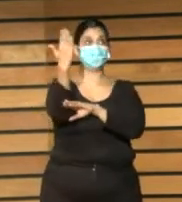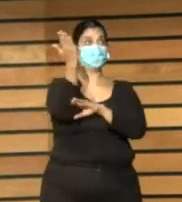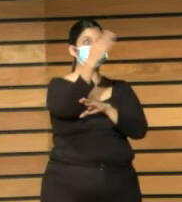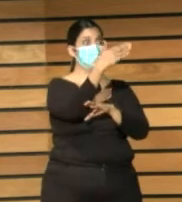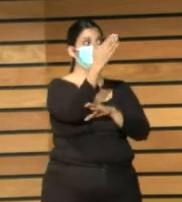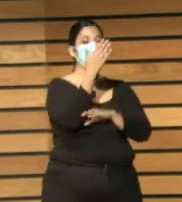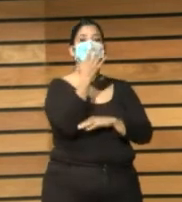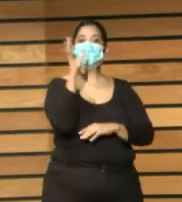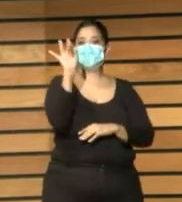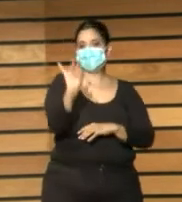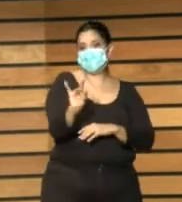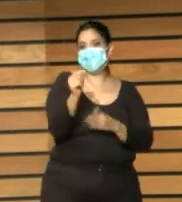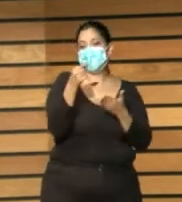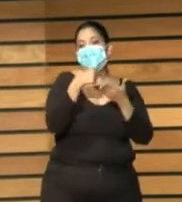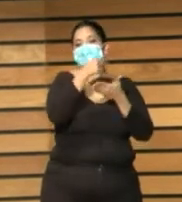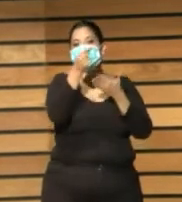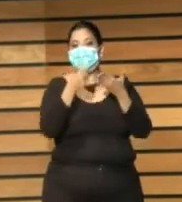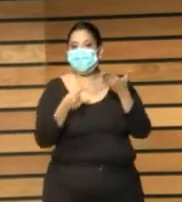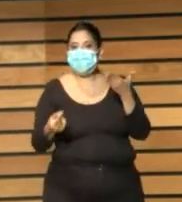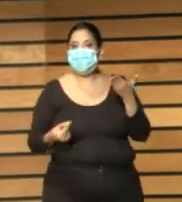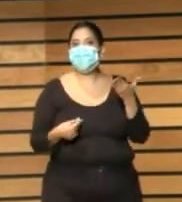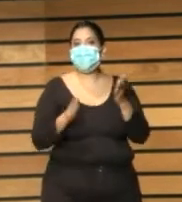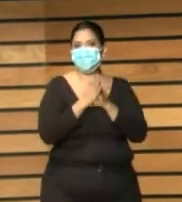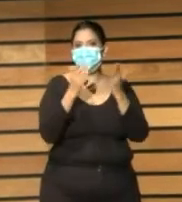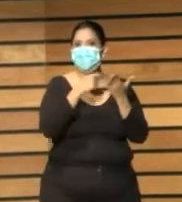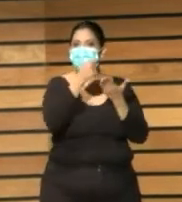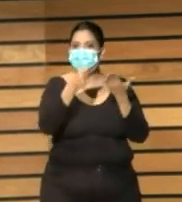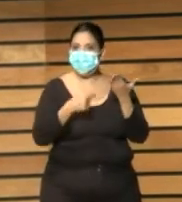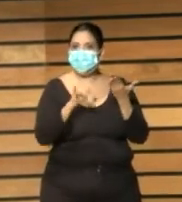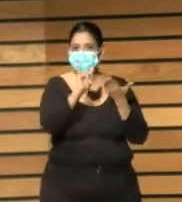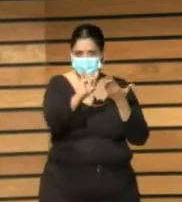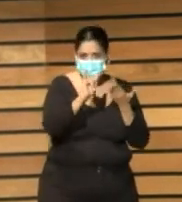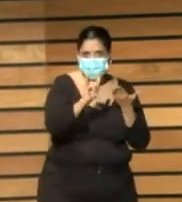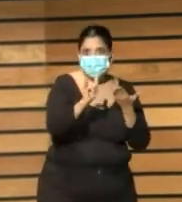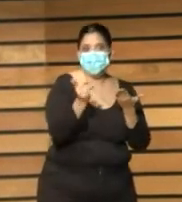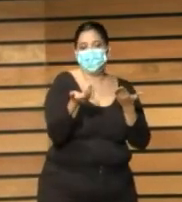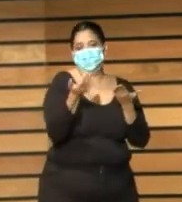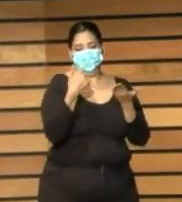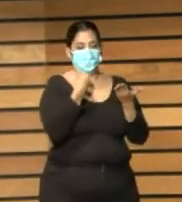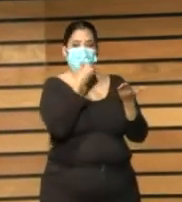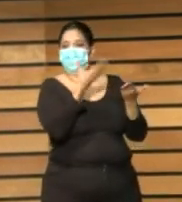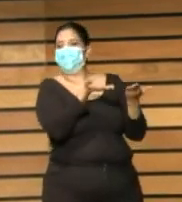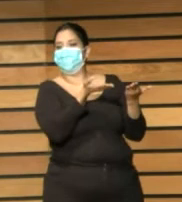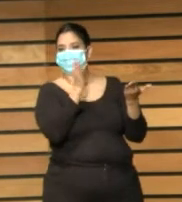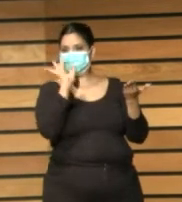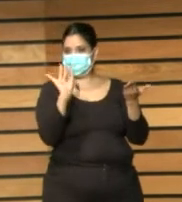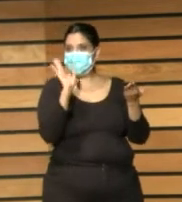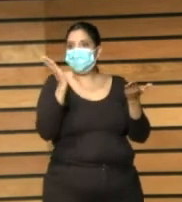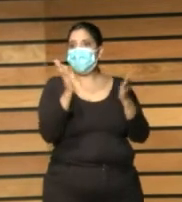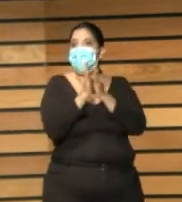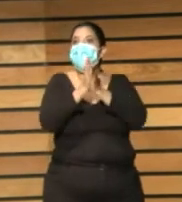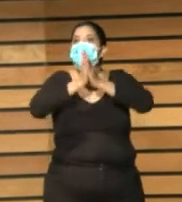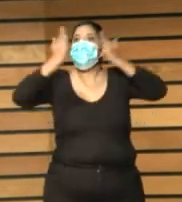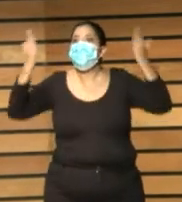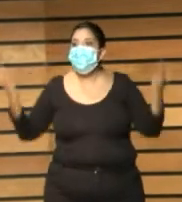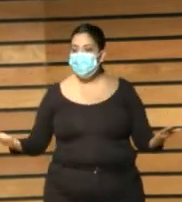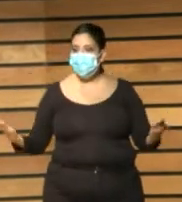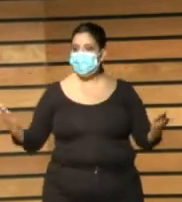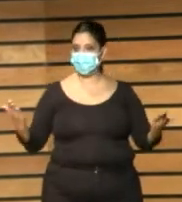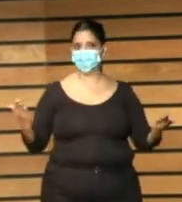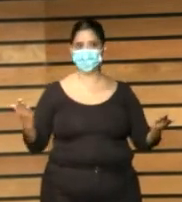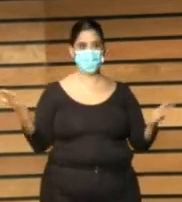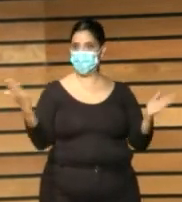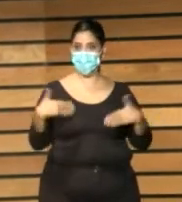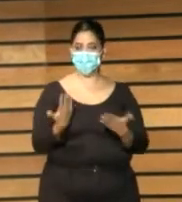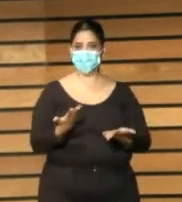hay cómics que está muy bien yo no no tengo nada contra los cómics hay libros que la gente deja allí